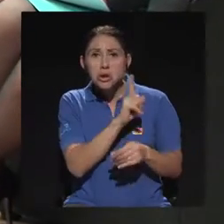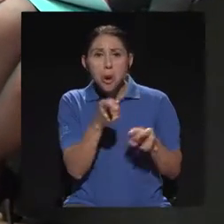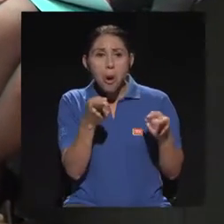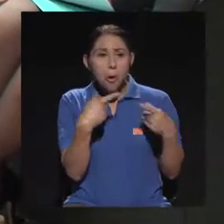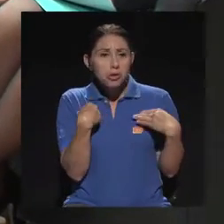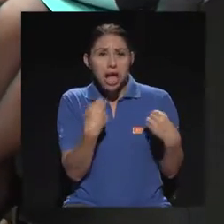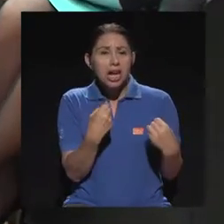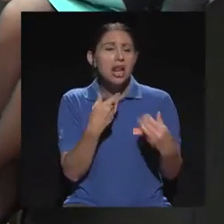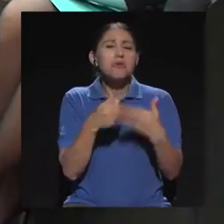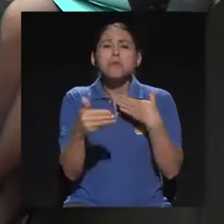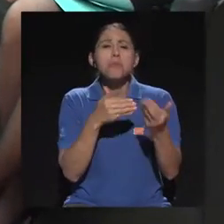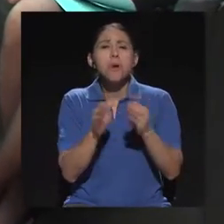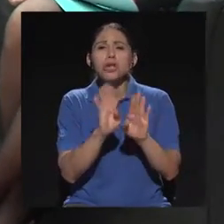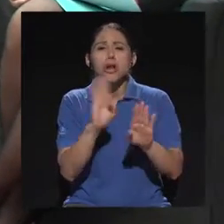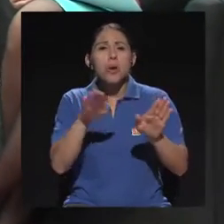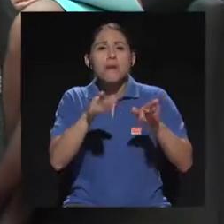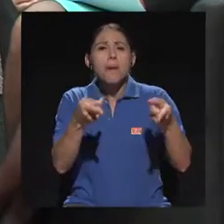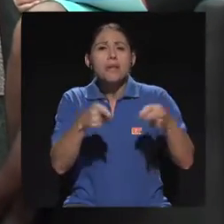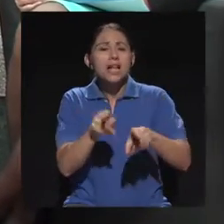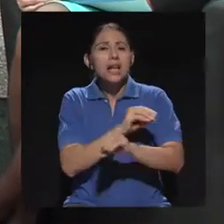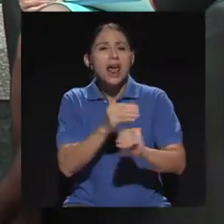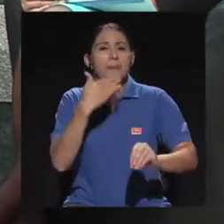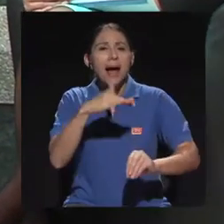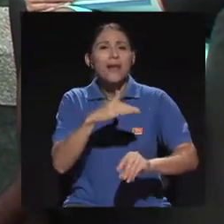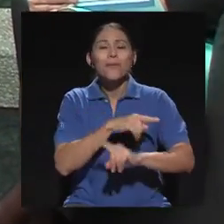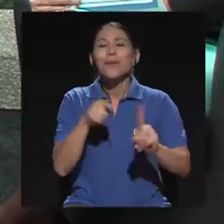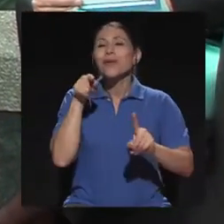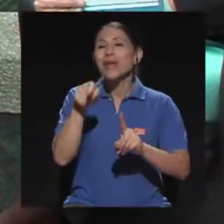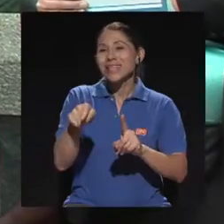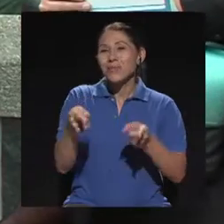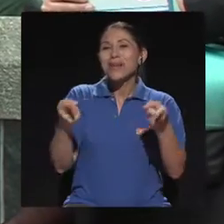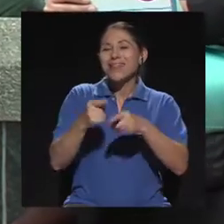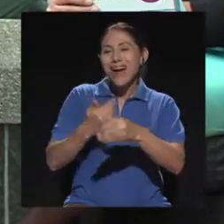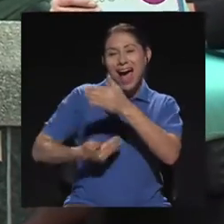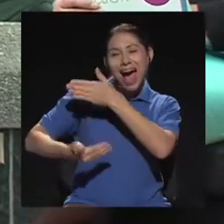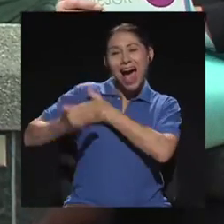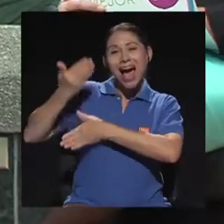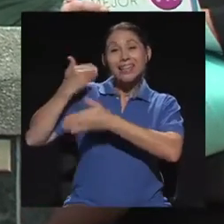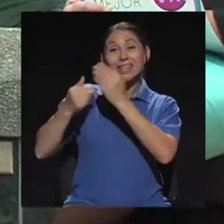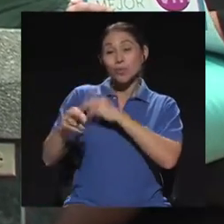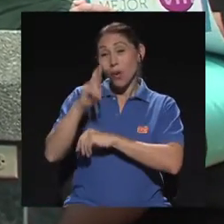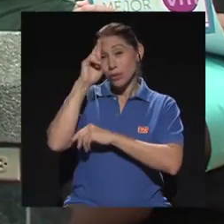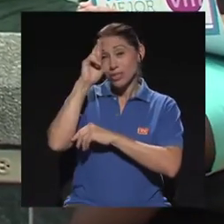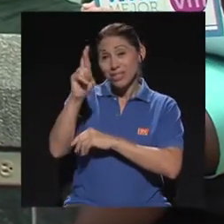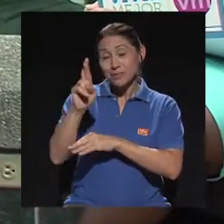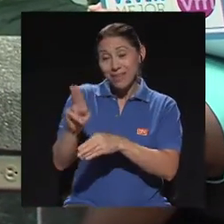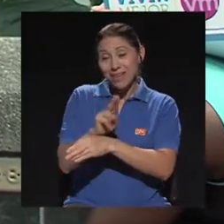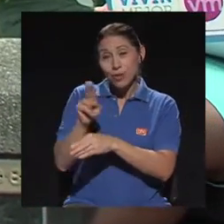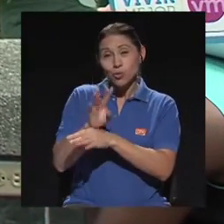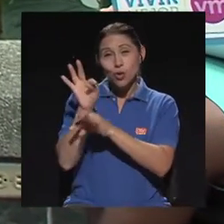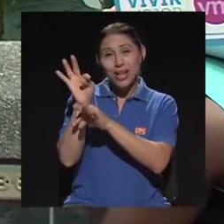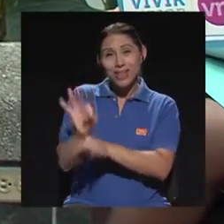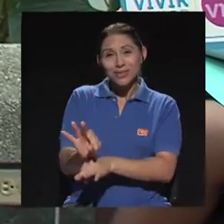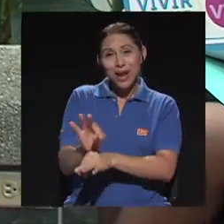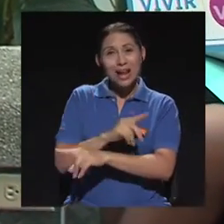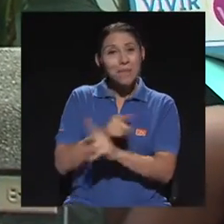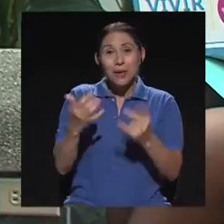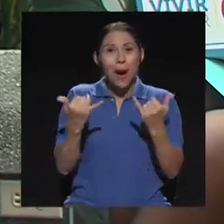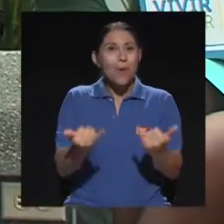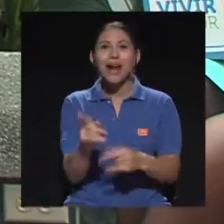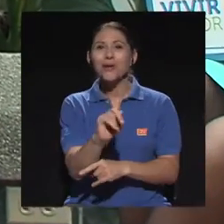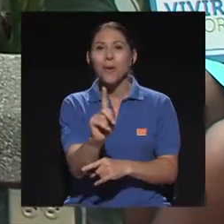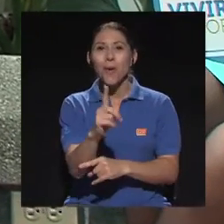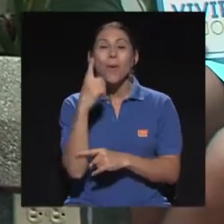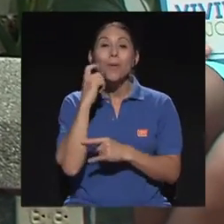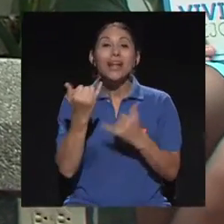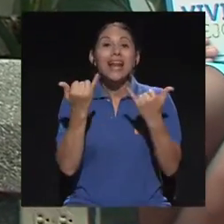tiempos anteriores cuando se respetaba el uso tradicional, pero hoy día eso ya no es válido. No es válido